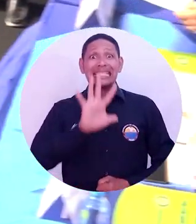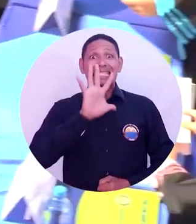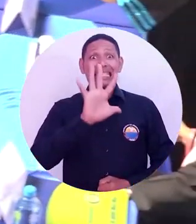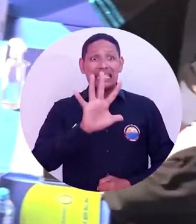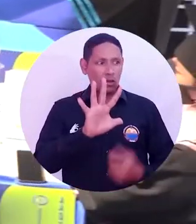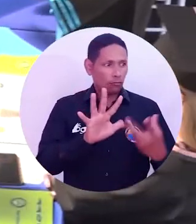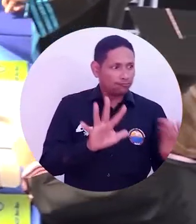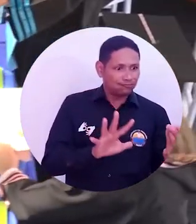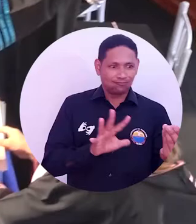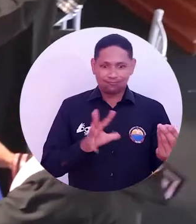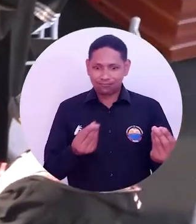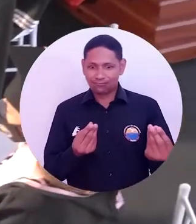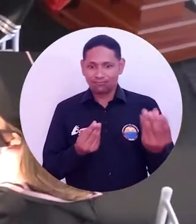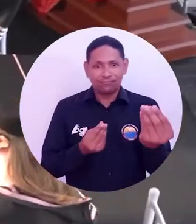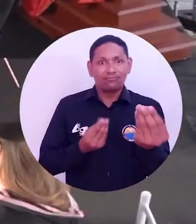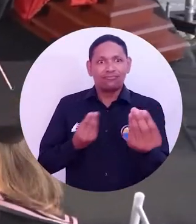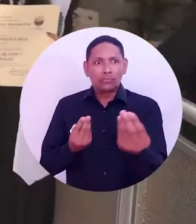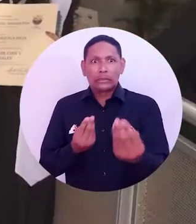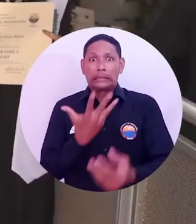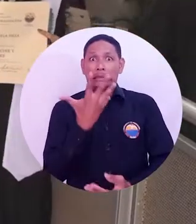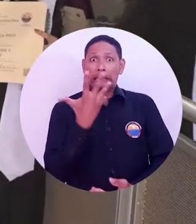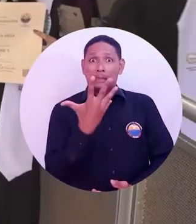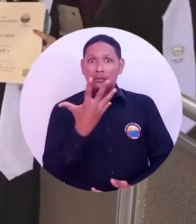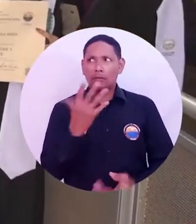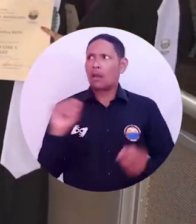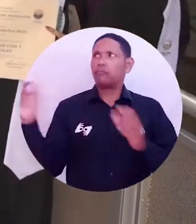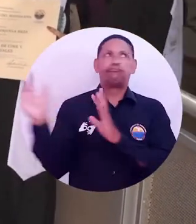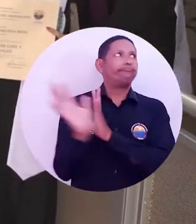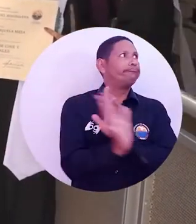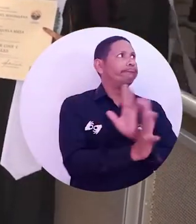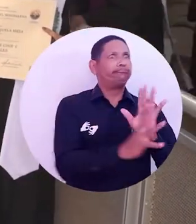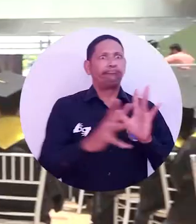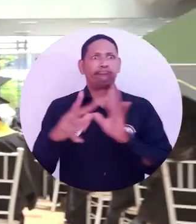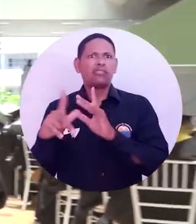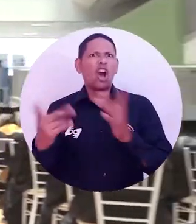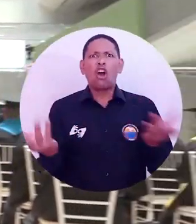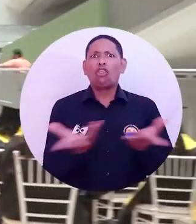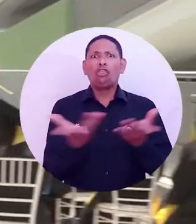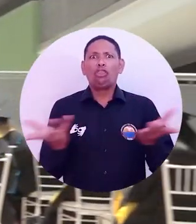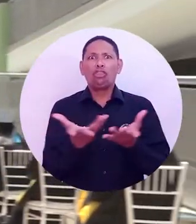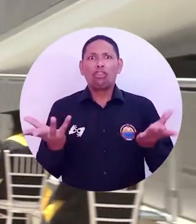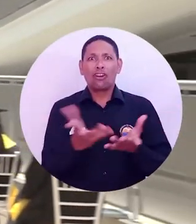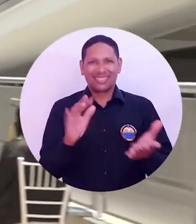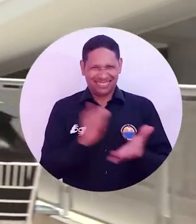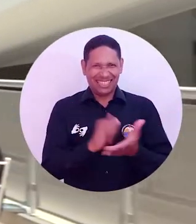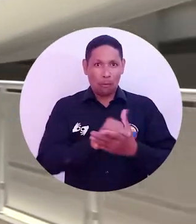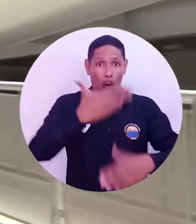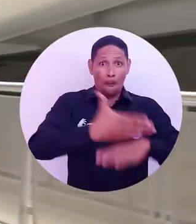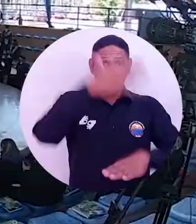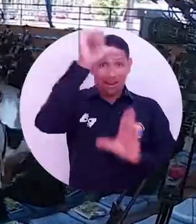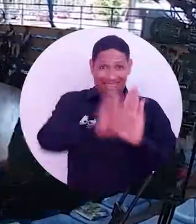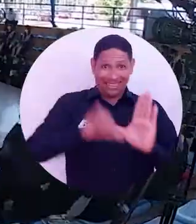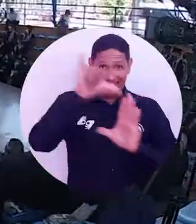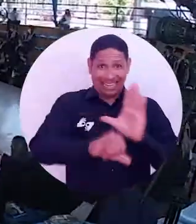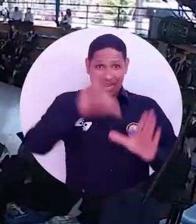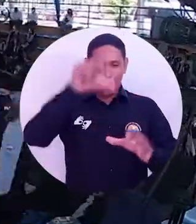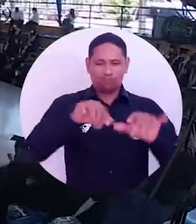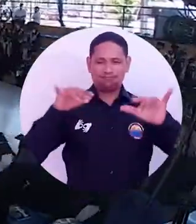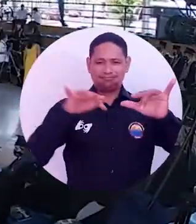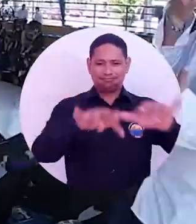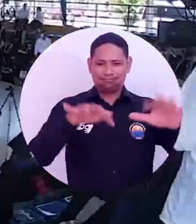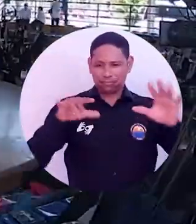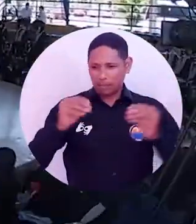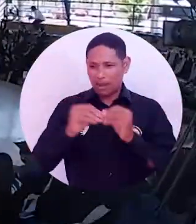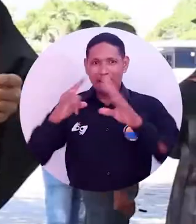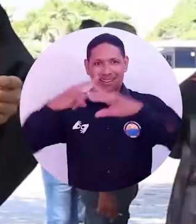5 ceremonias en dos lugares diferentes y totalmente ventilados, como lo son la plazoleta del edificio Mar Caribe y el hemiciclo